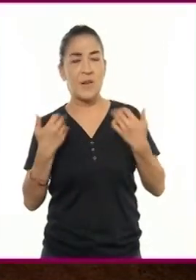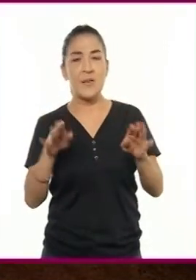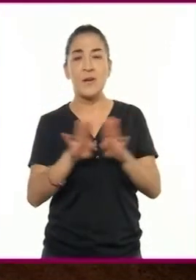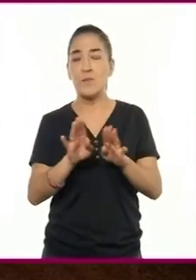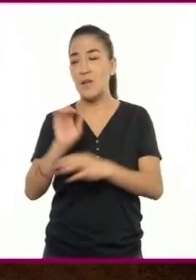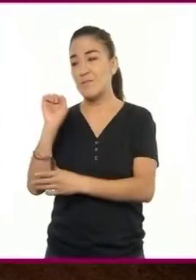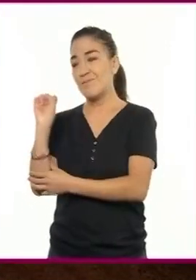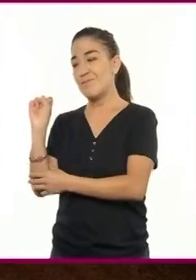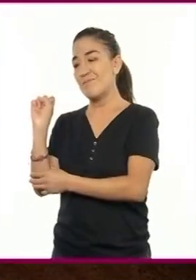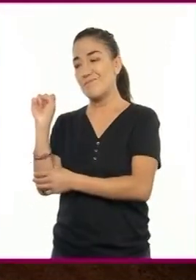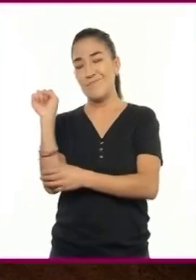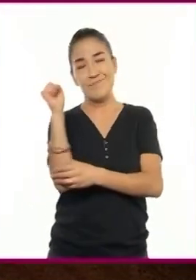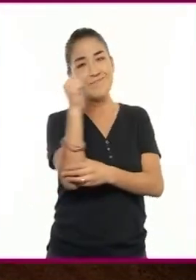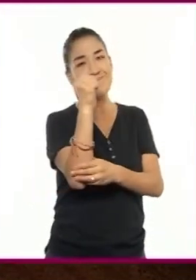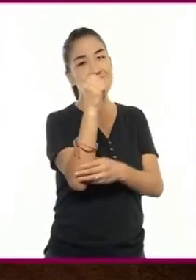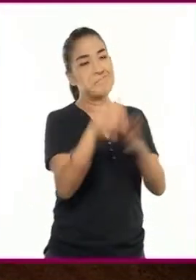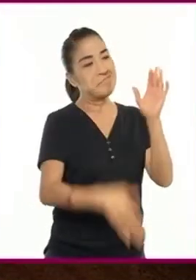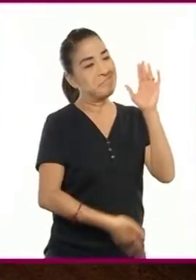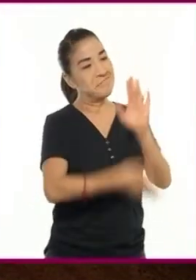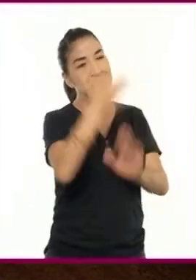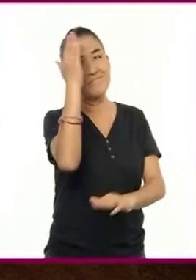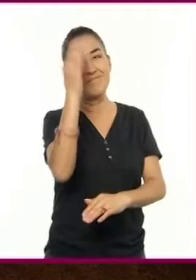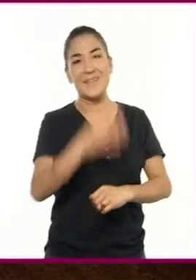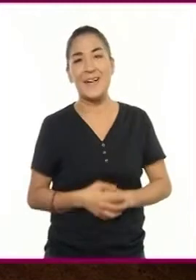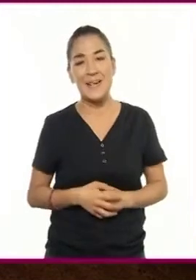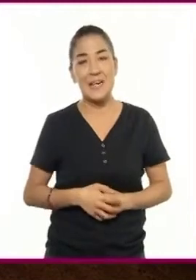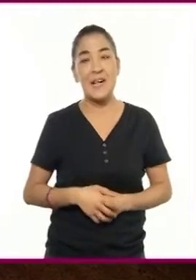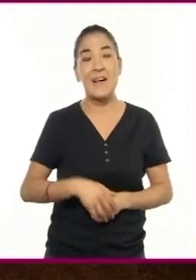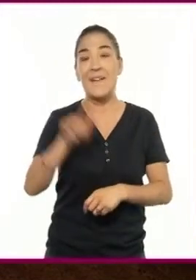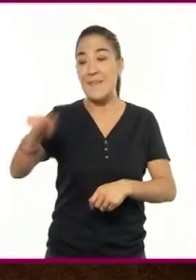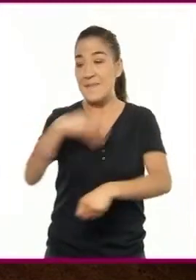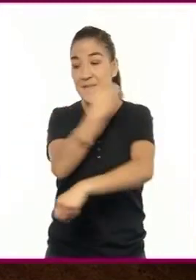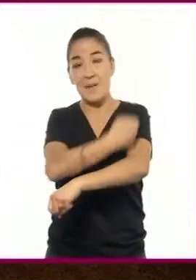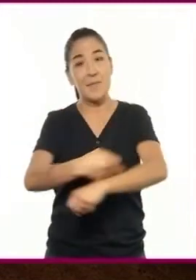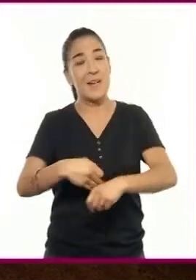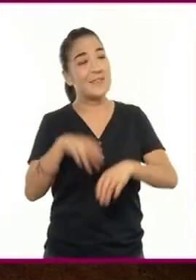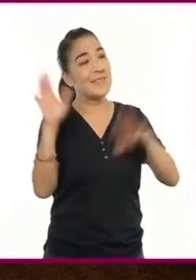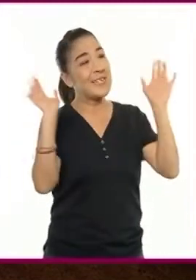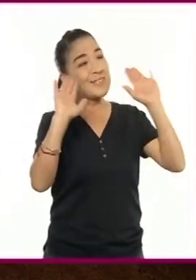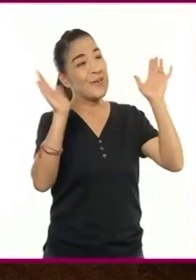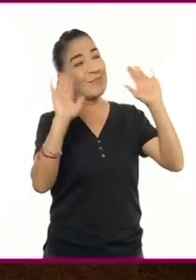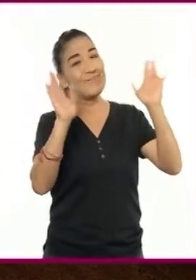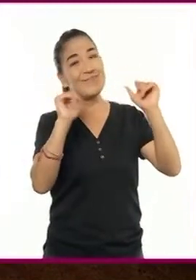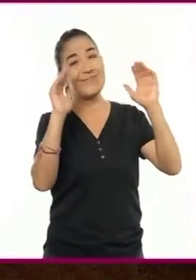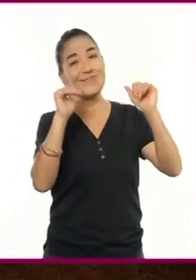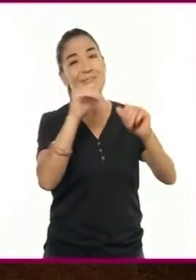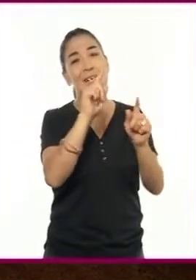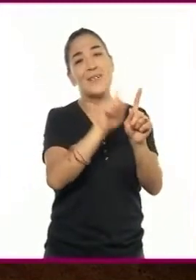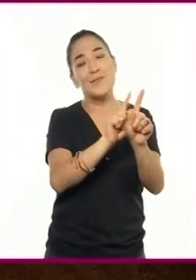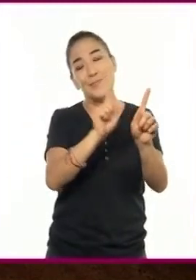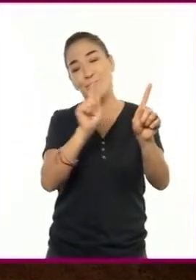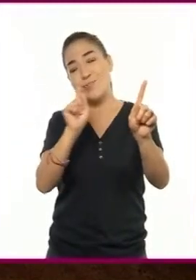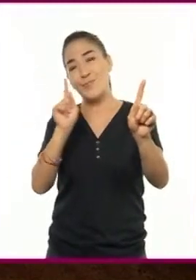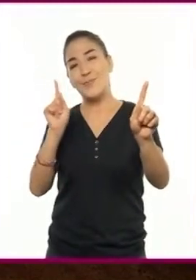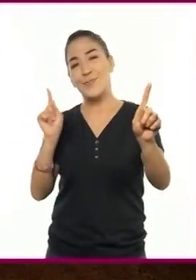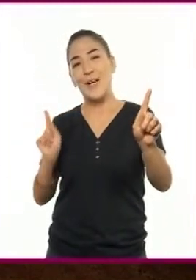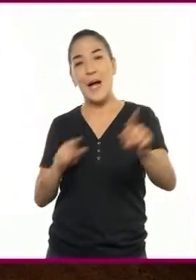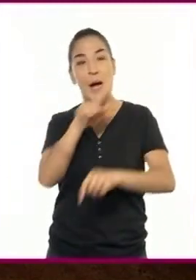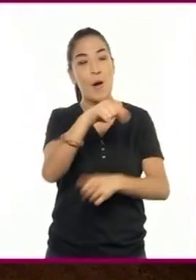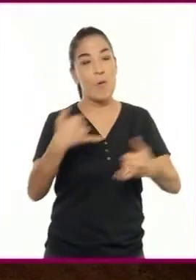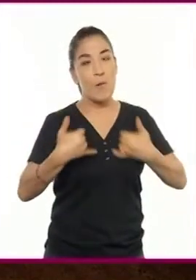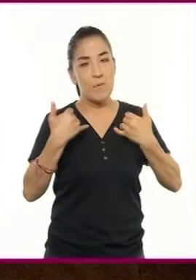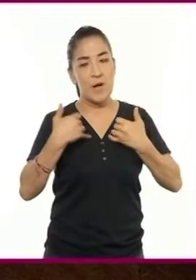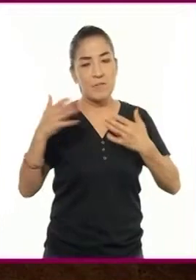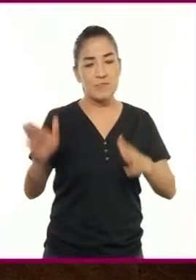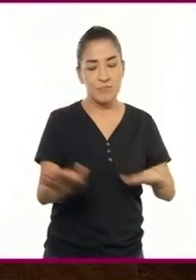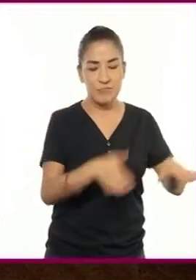y se va. Los familiares lo saludan haciéndose para atrás hasta desaparecer. El joven camina de un lado